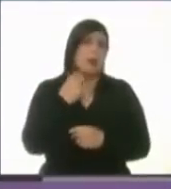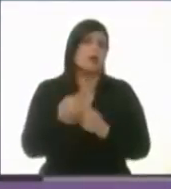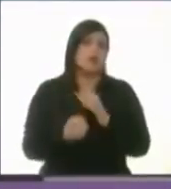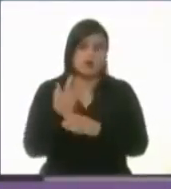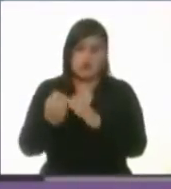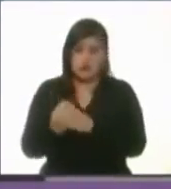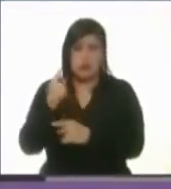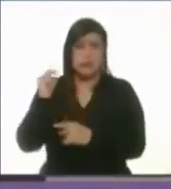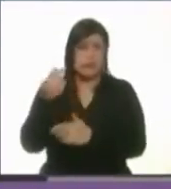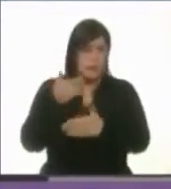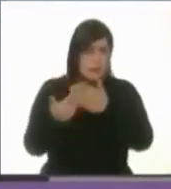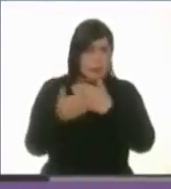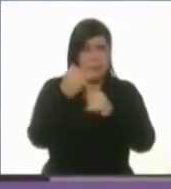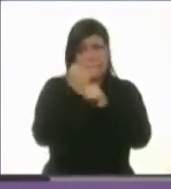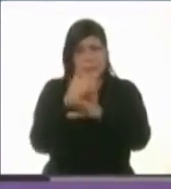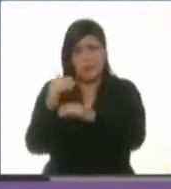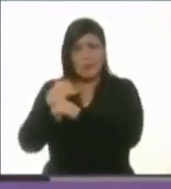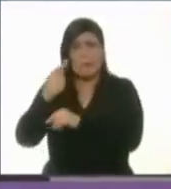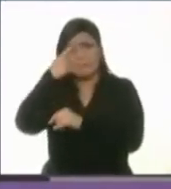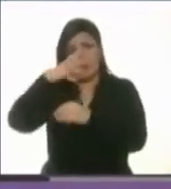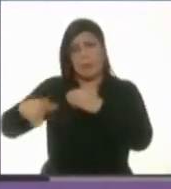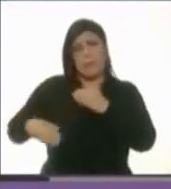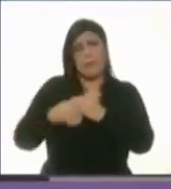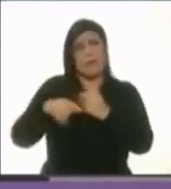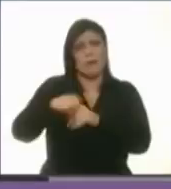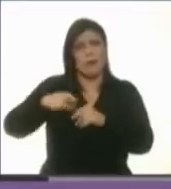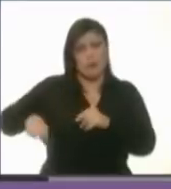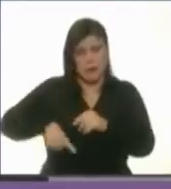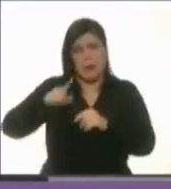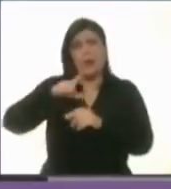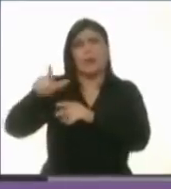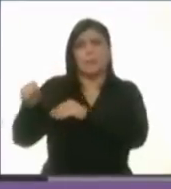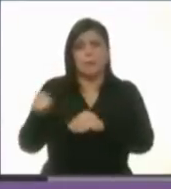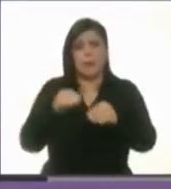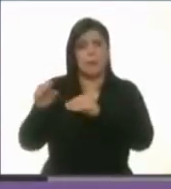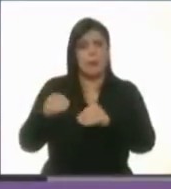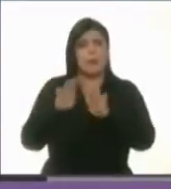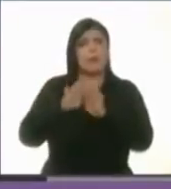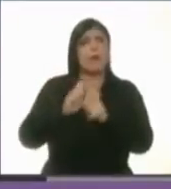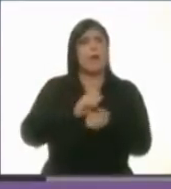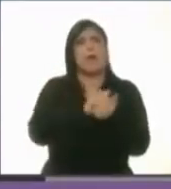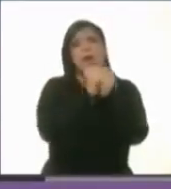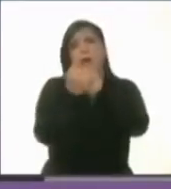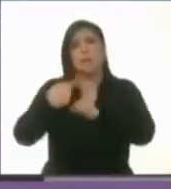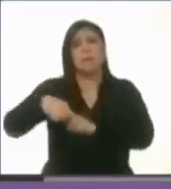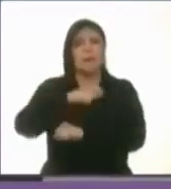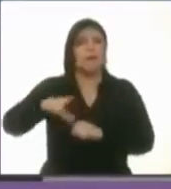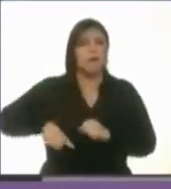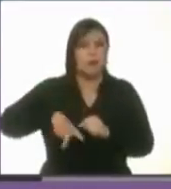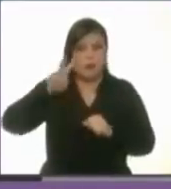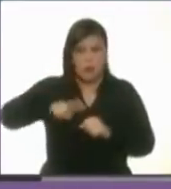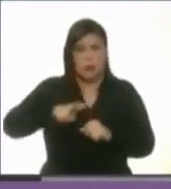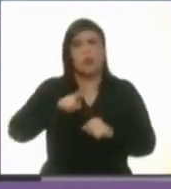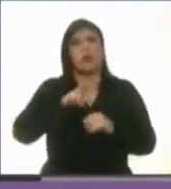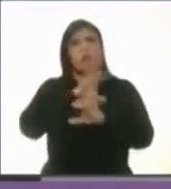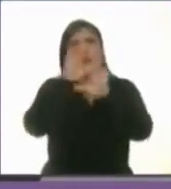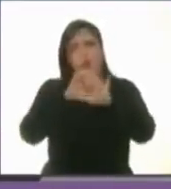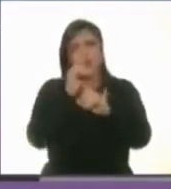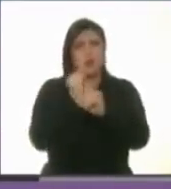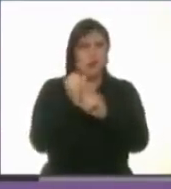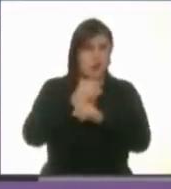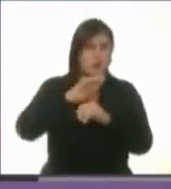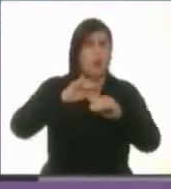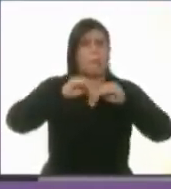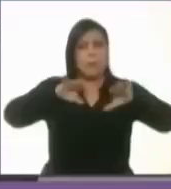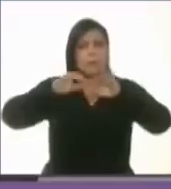información como parte del gobierno, migrar verdaderamente a un gobierno digital, a un gobierno electrónico, en